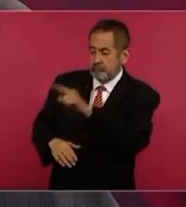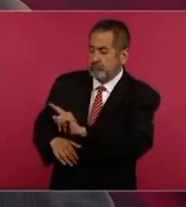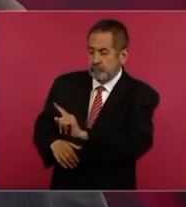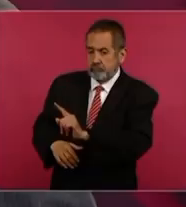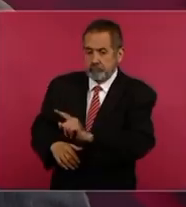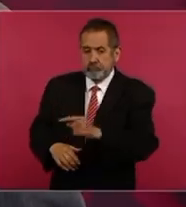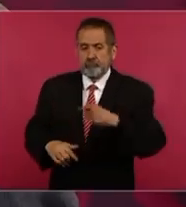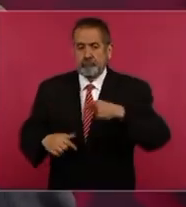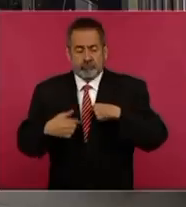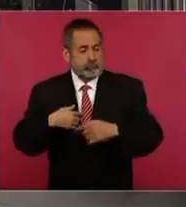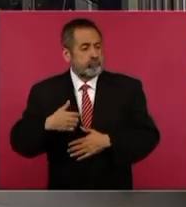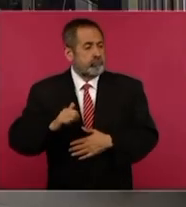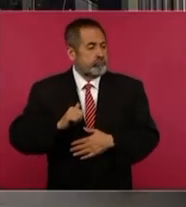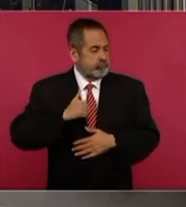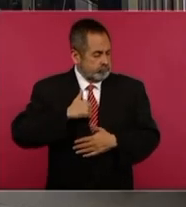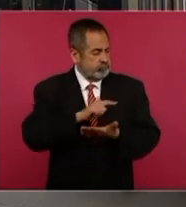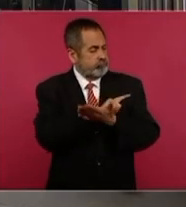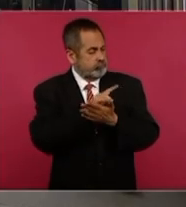yo sí puedo.